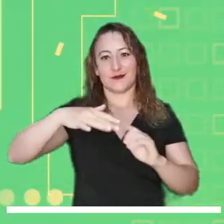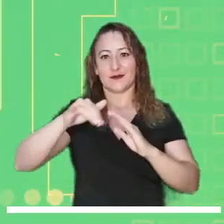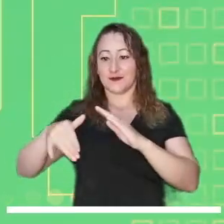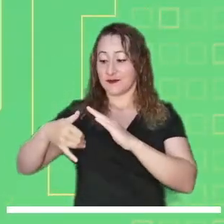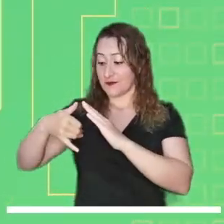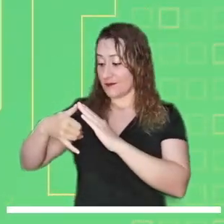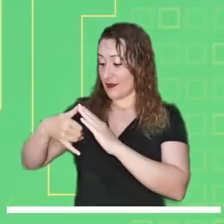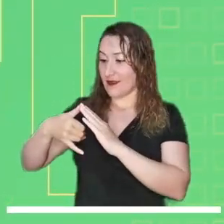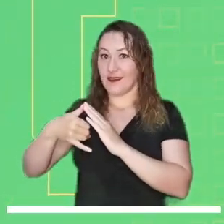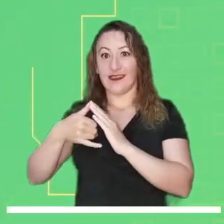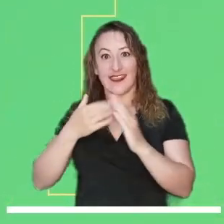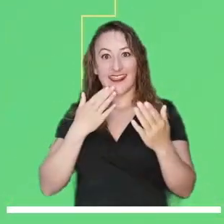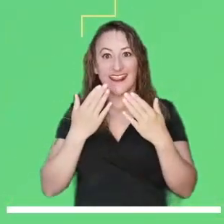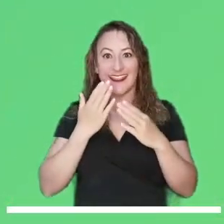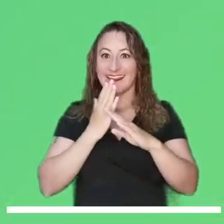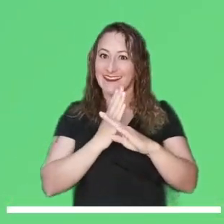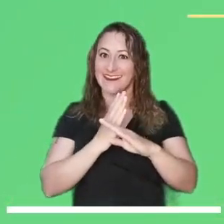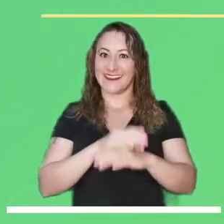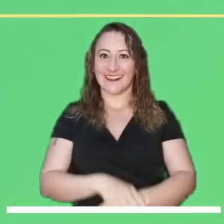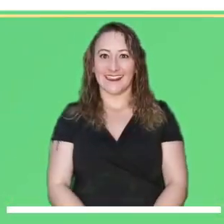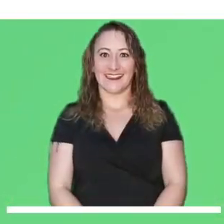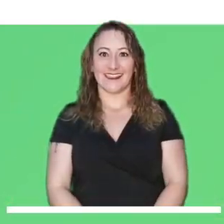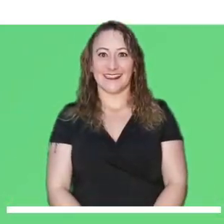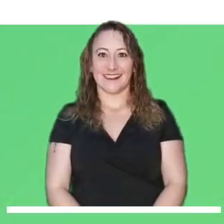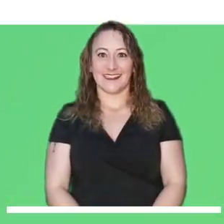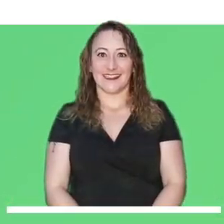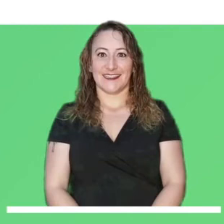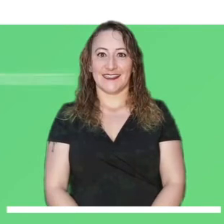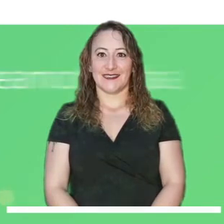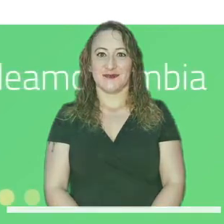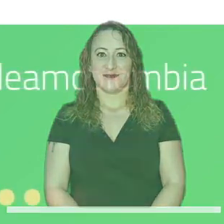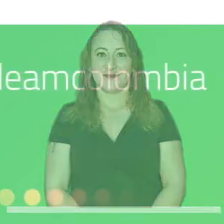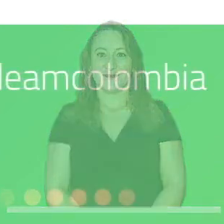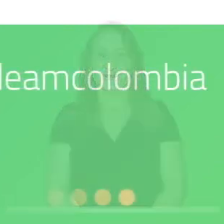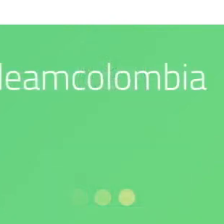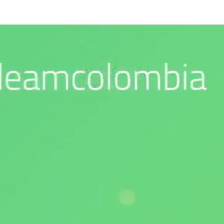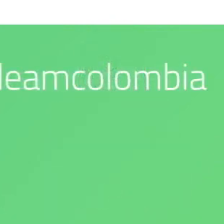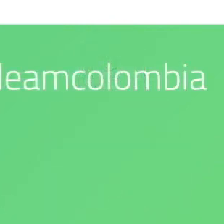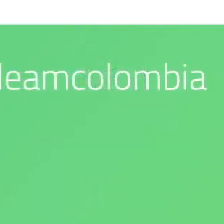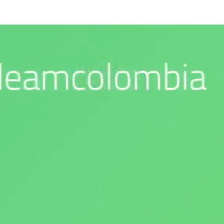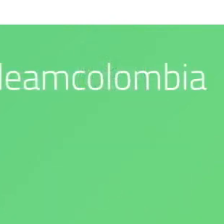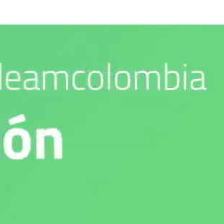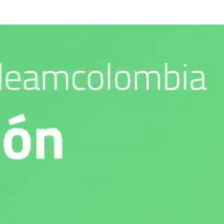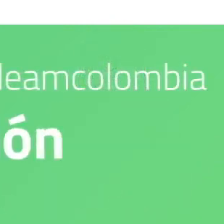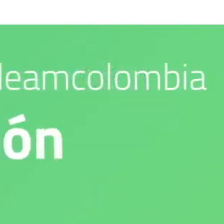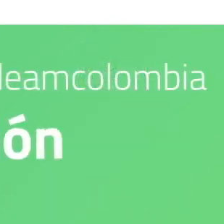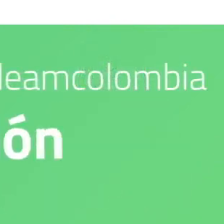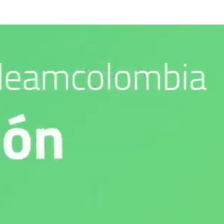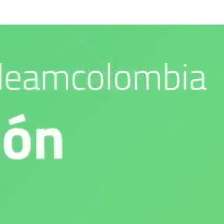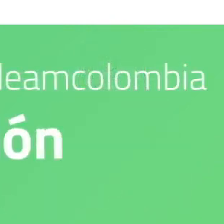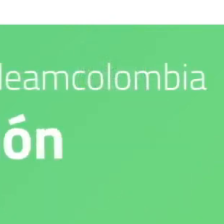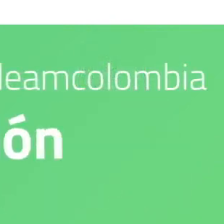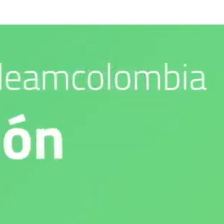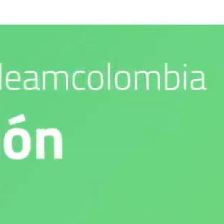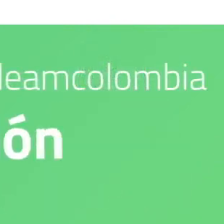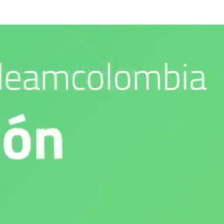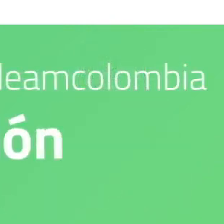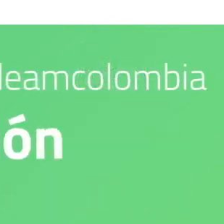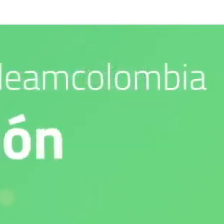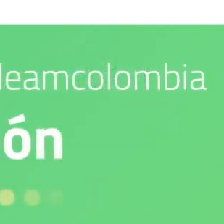esperamos en nuestras redes sociales. Nuestro compromiso es con el medio ambiente. IDEAM es confianza y prevención.